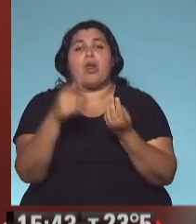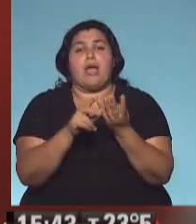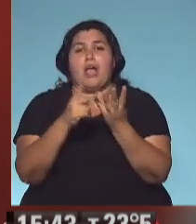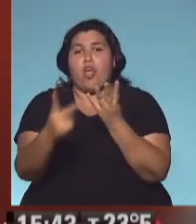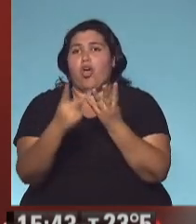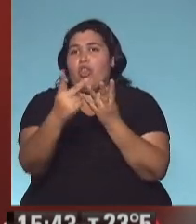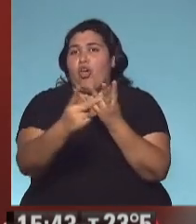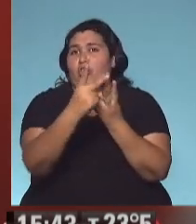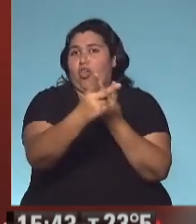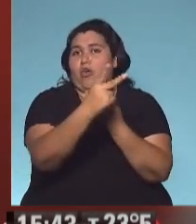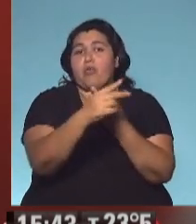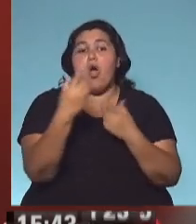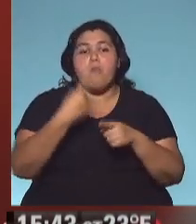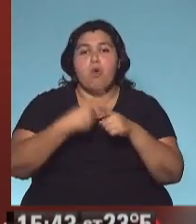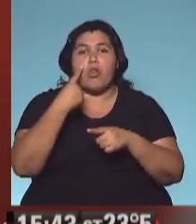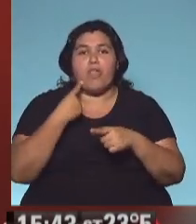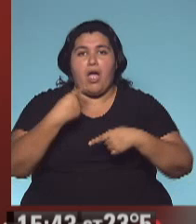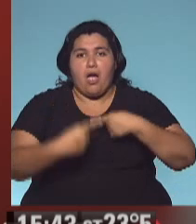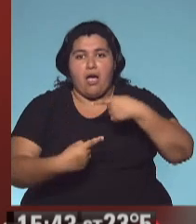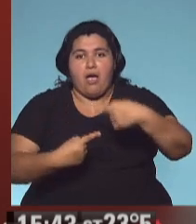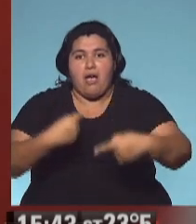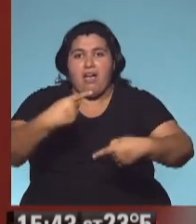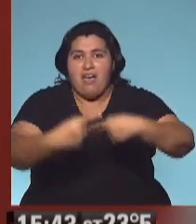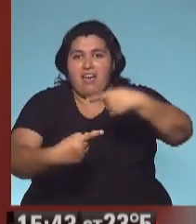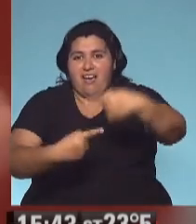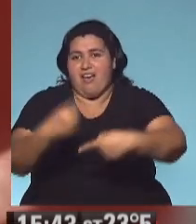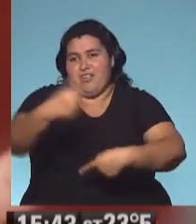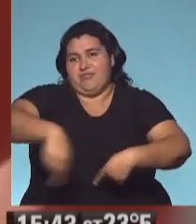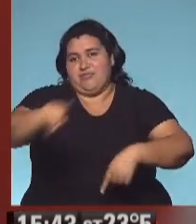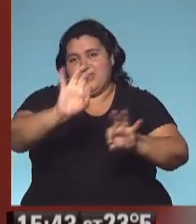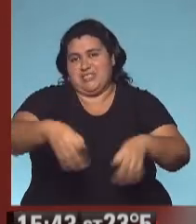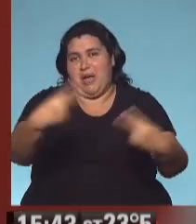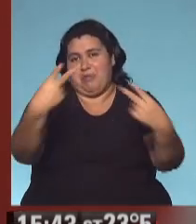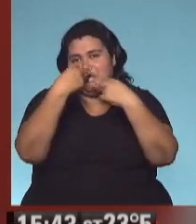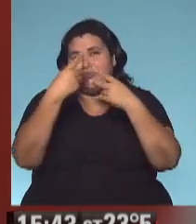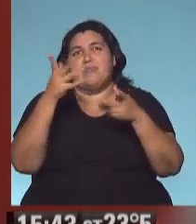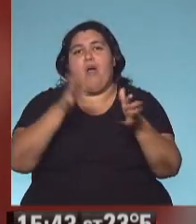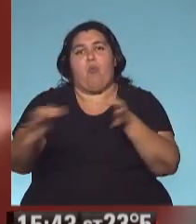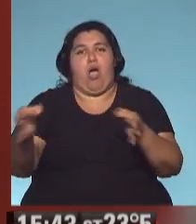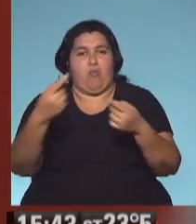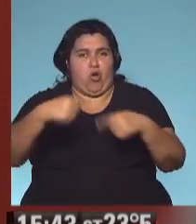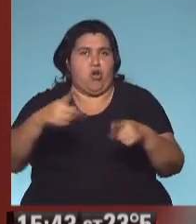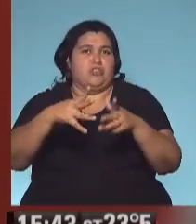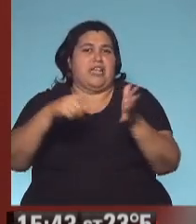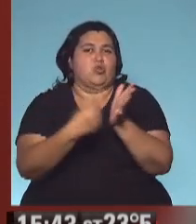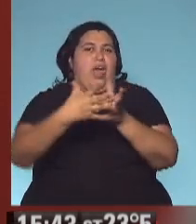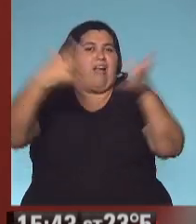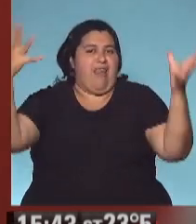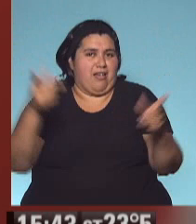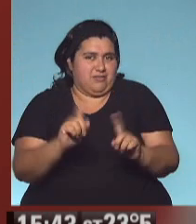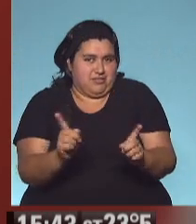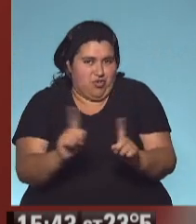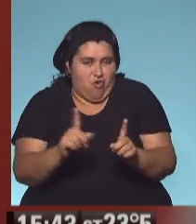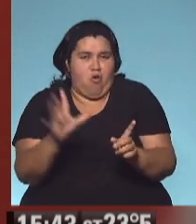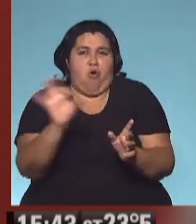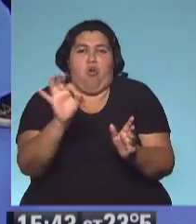días tienen que pasar, cada persona que está mirando este programa está en alguna localidad. No necesariamente en una gran ciudad. Puede ser que esté en una ciudad